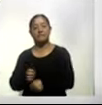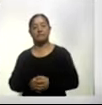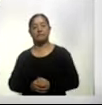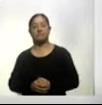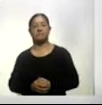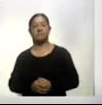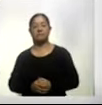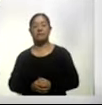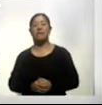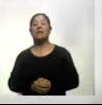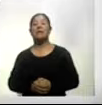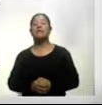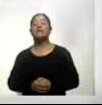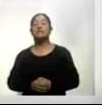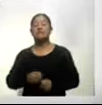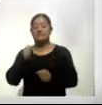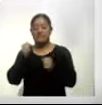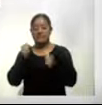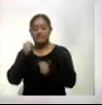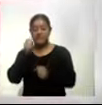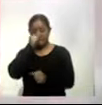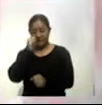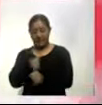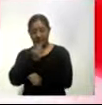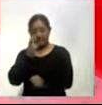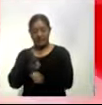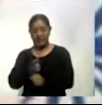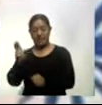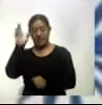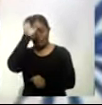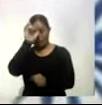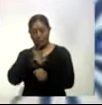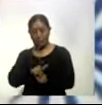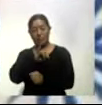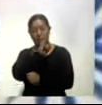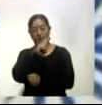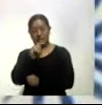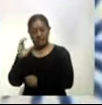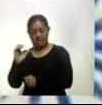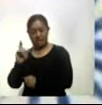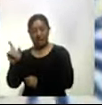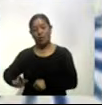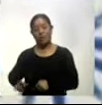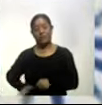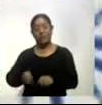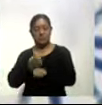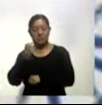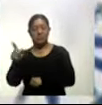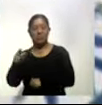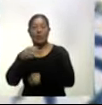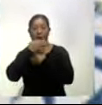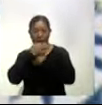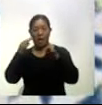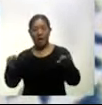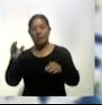Secretaría de Cultura Federal y el Gobierno del Estado de Tlaxcala a través del Instituto Tlaxcalteca de la Cultura con el propósito de promover una